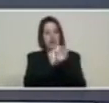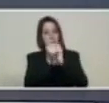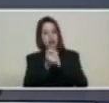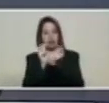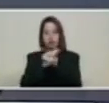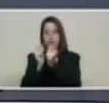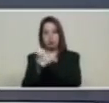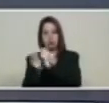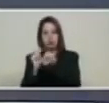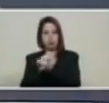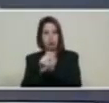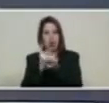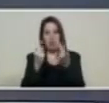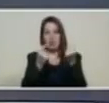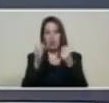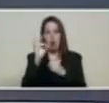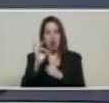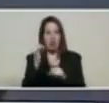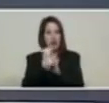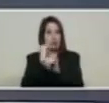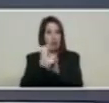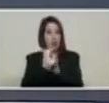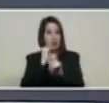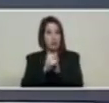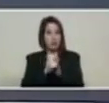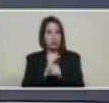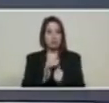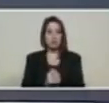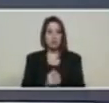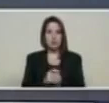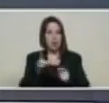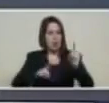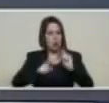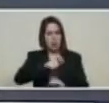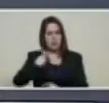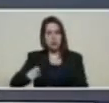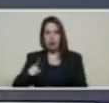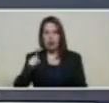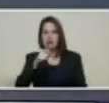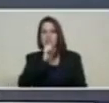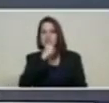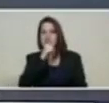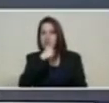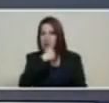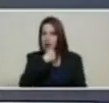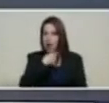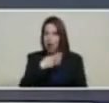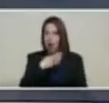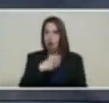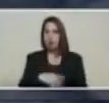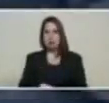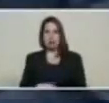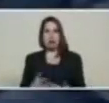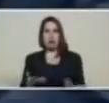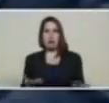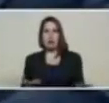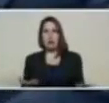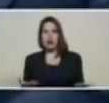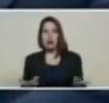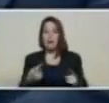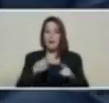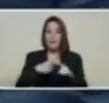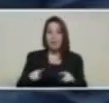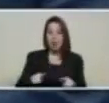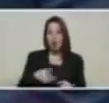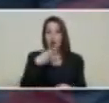Para los que tenemos alguna edad, poquito más mayorcitos, ¿no? Porque toda la juventud sabe que es un exchange, ¿verdad?